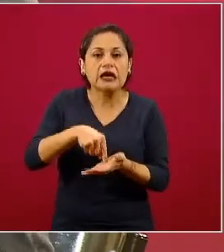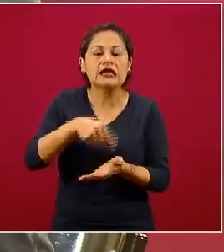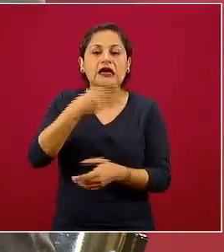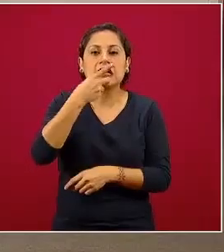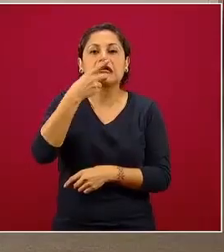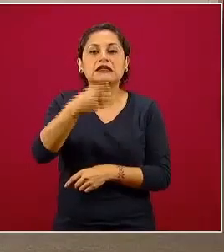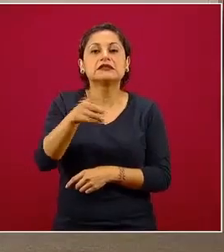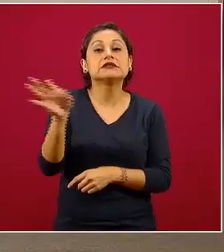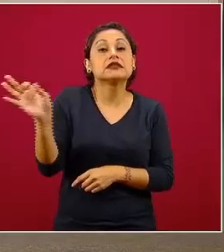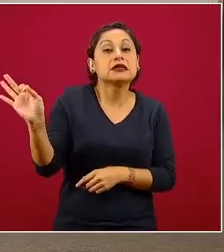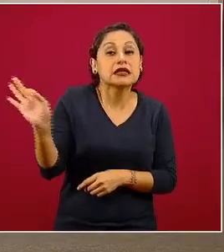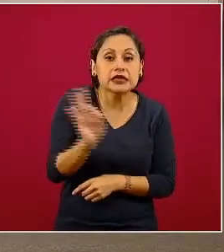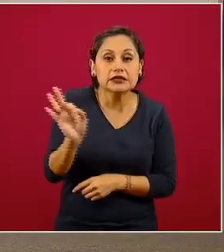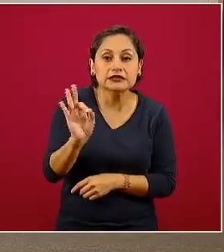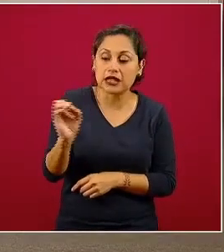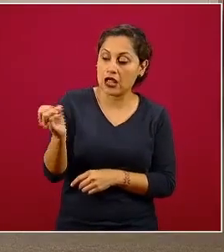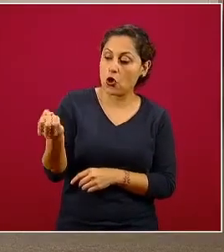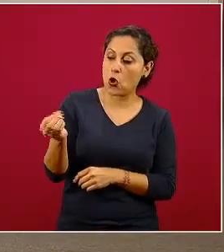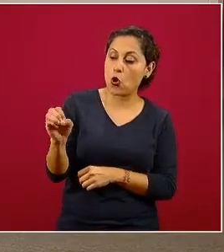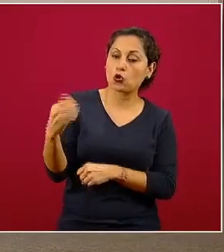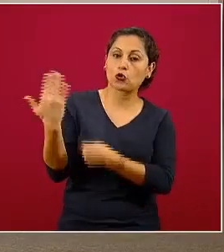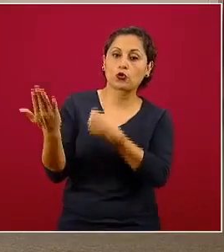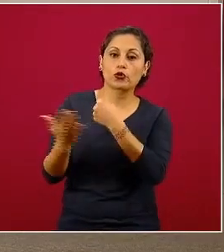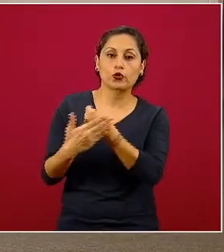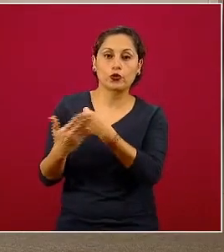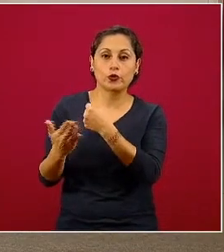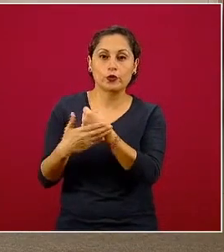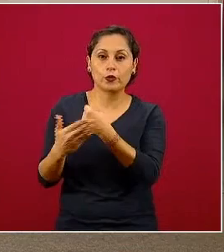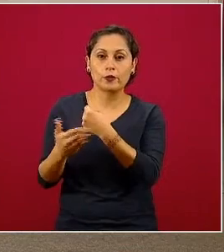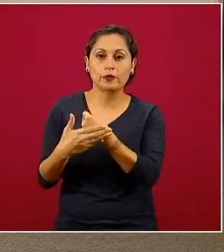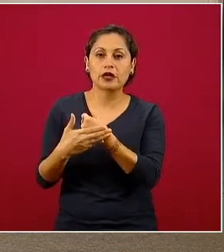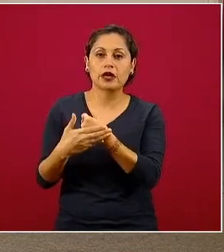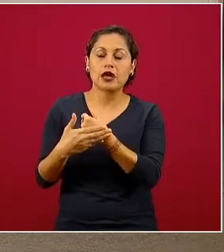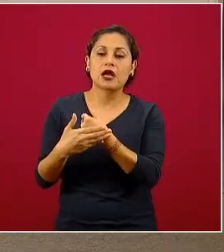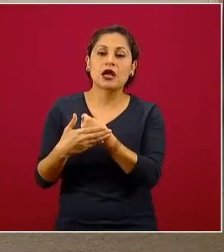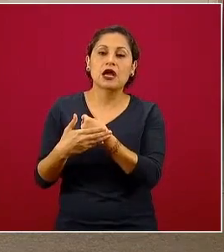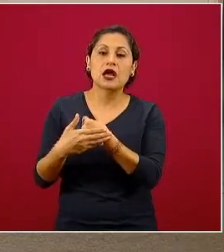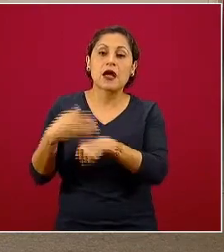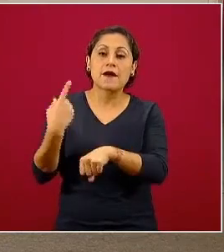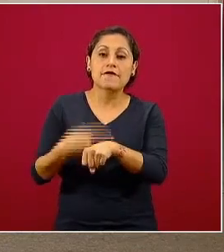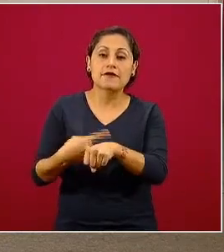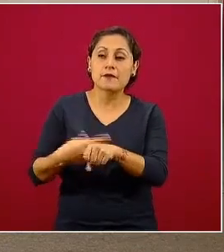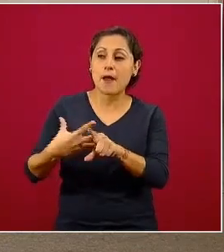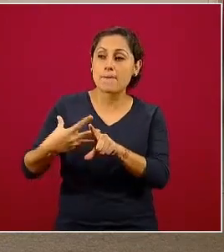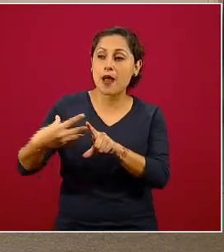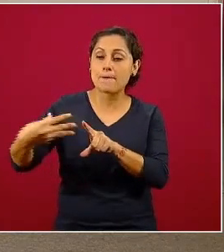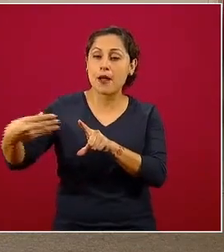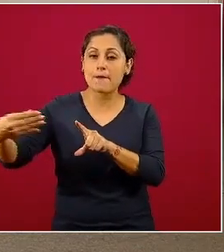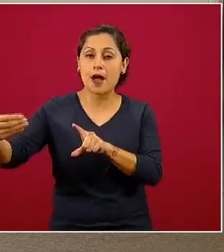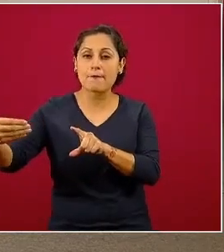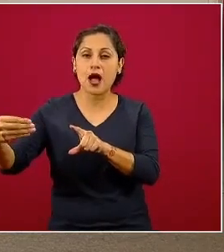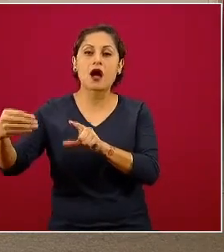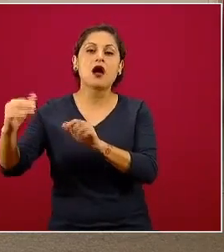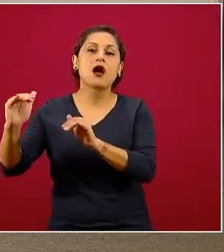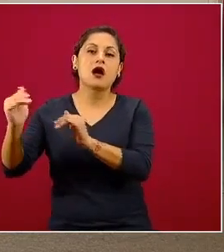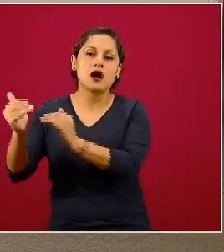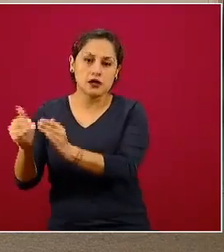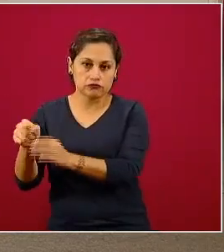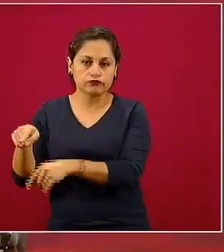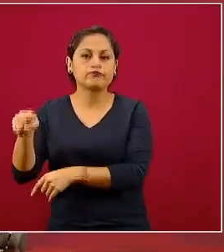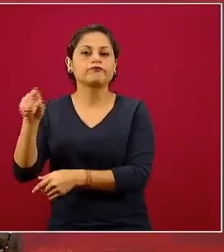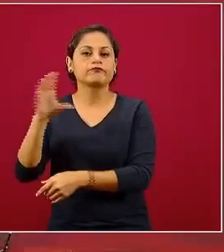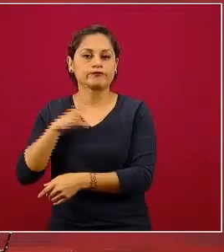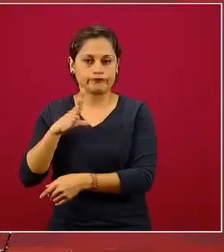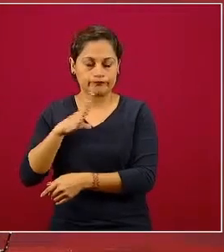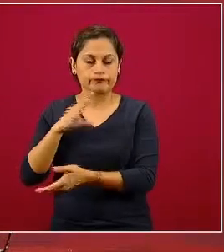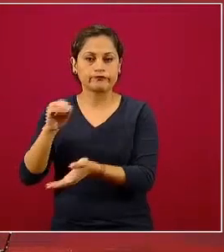tengamos los últimos casos de las epidemias más tardías. Recordar que hemos dicho también muchísimas